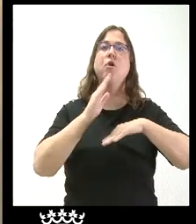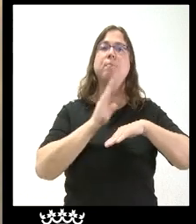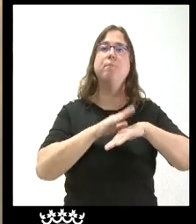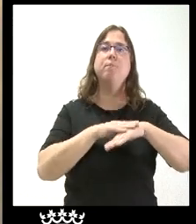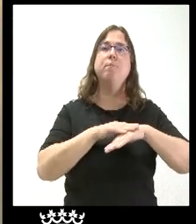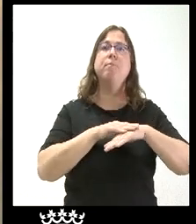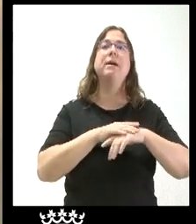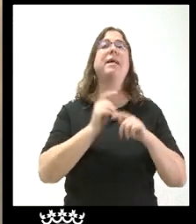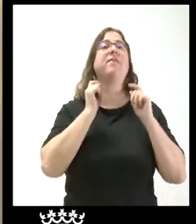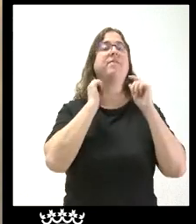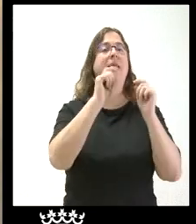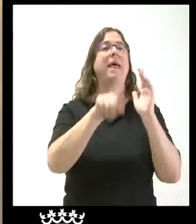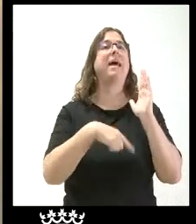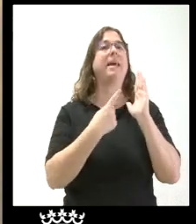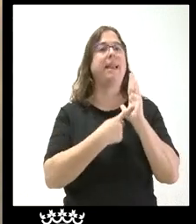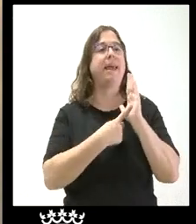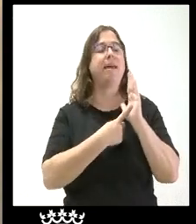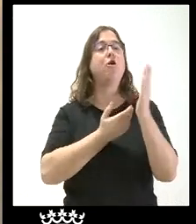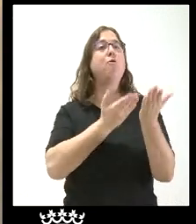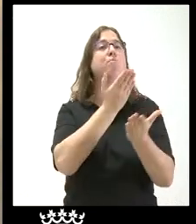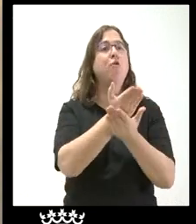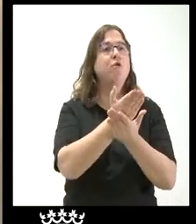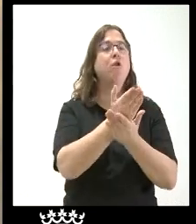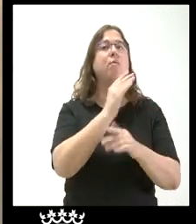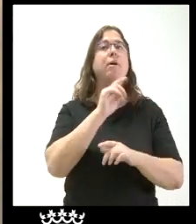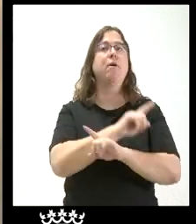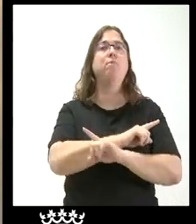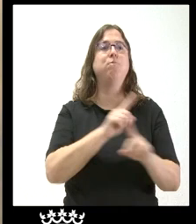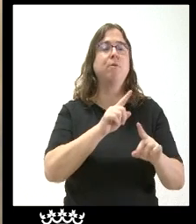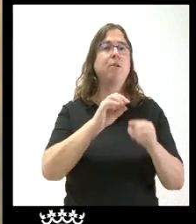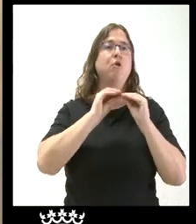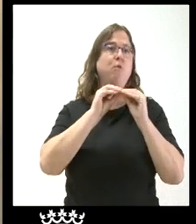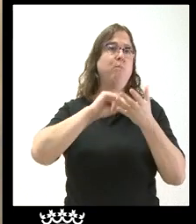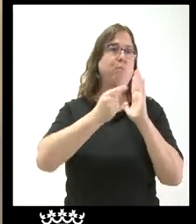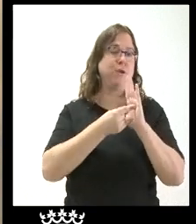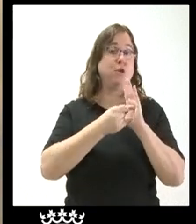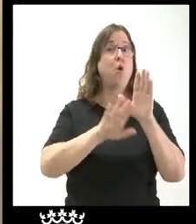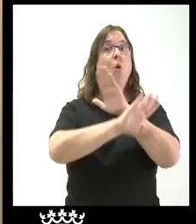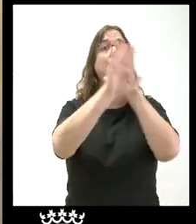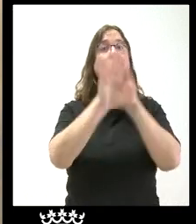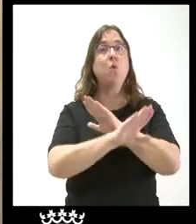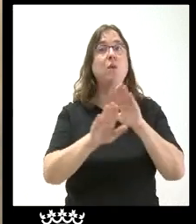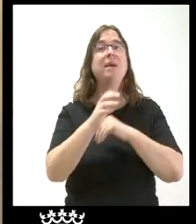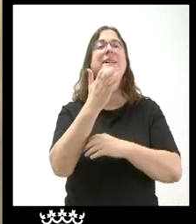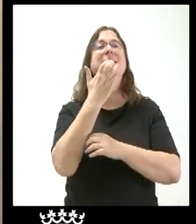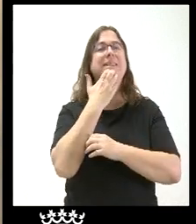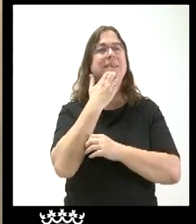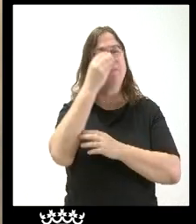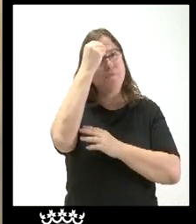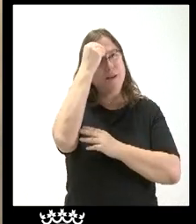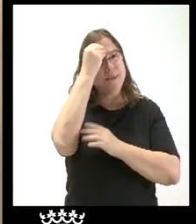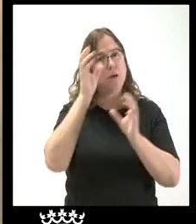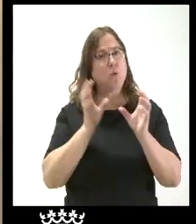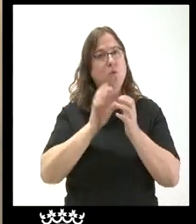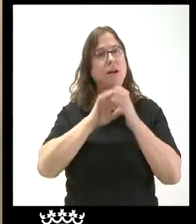convertir en rango de ley esa moción y que no se puedan establecer proyectos y ya por último si se plantea también la Junta de